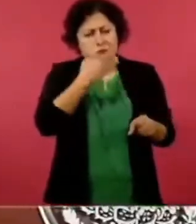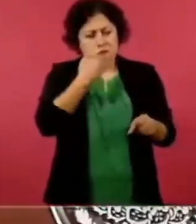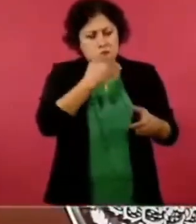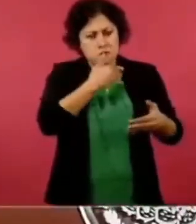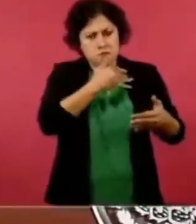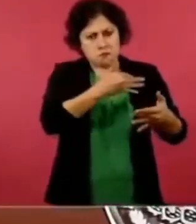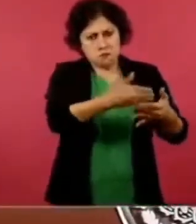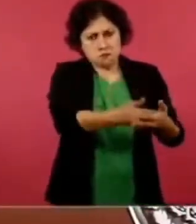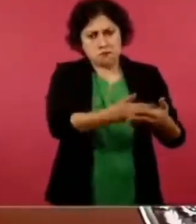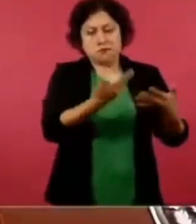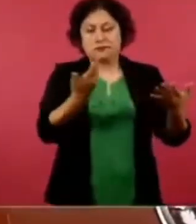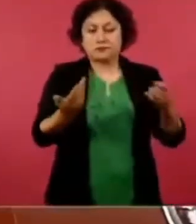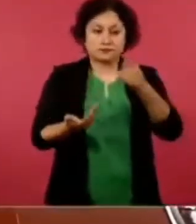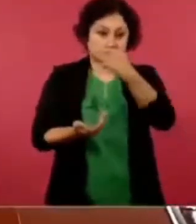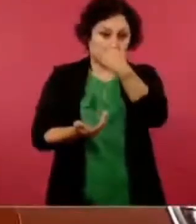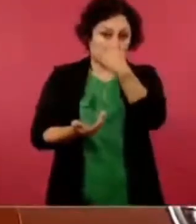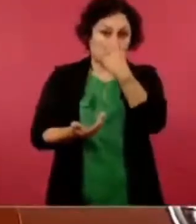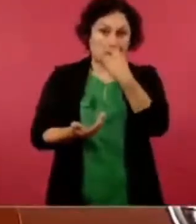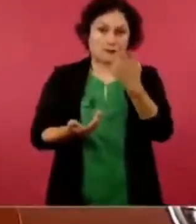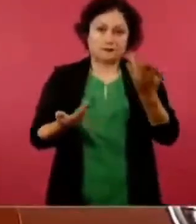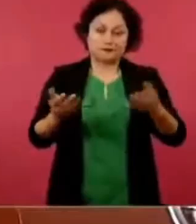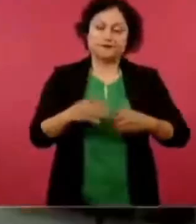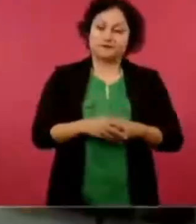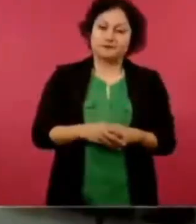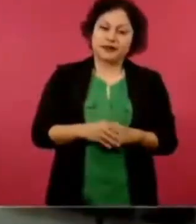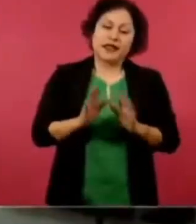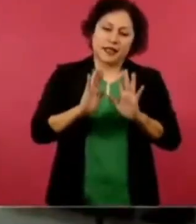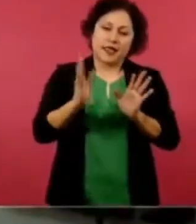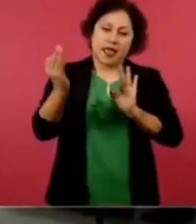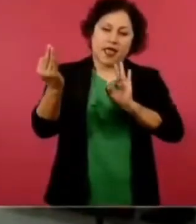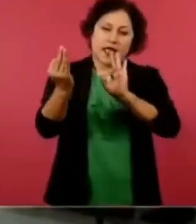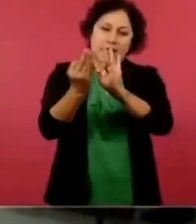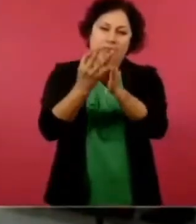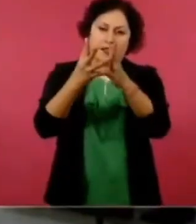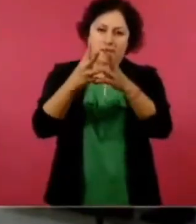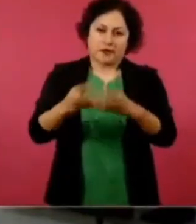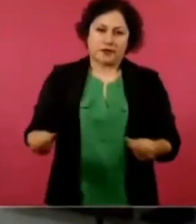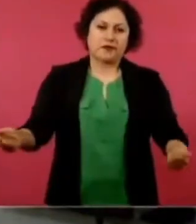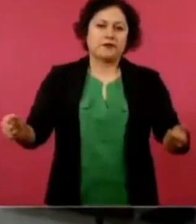Gracias. Afortunadamente ya se va a resolver. Por eso